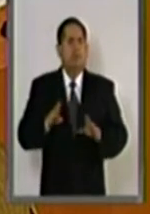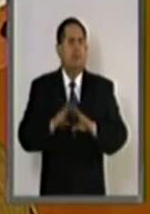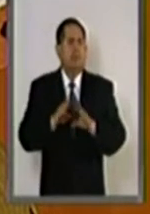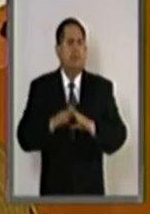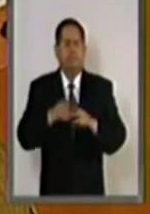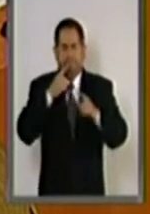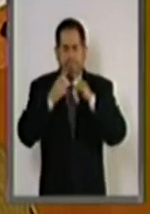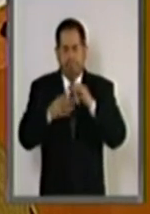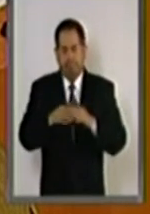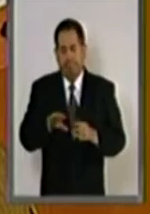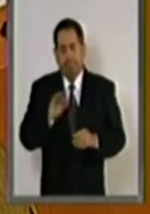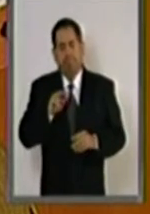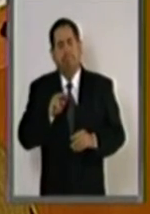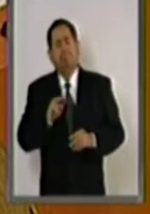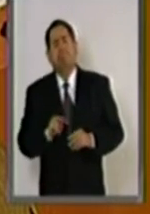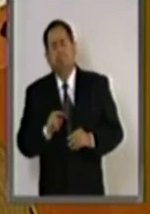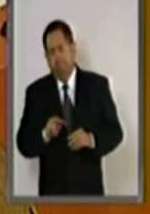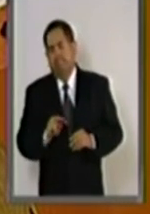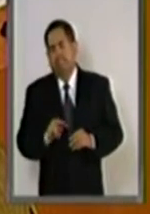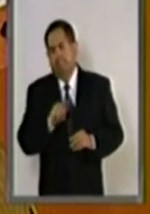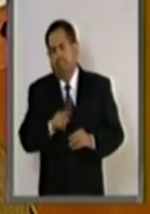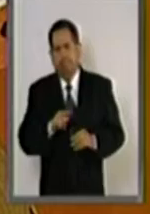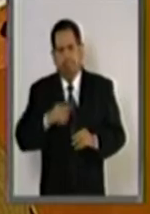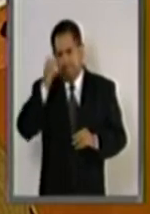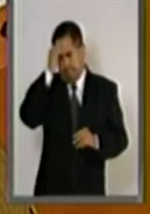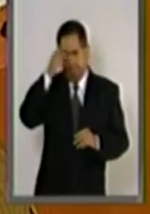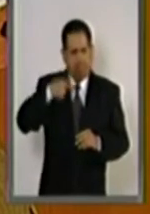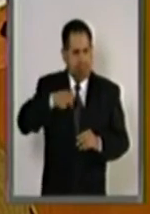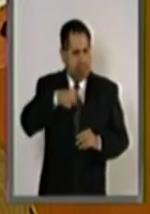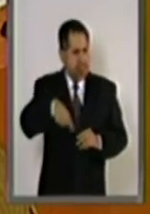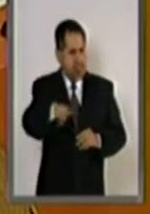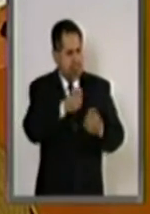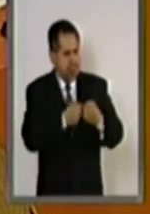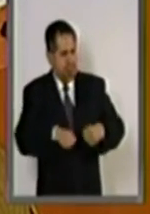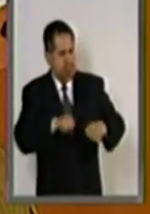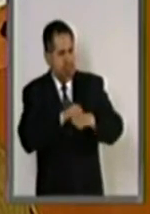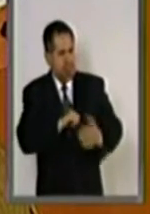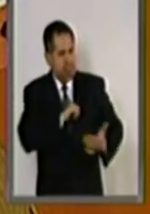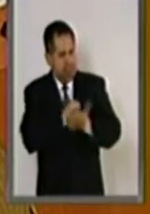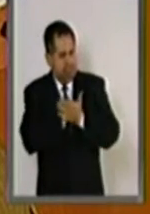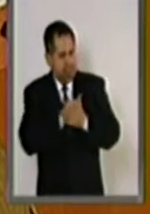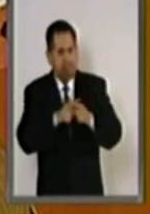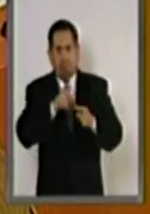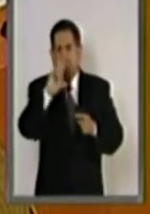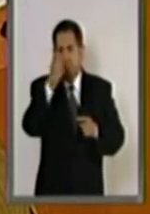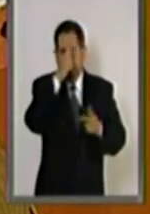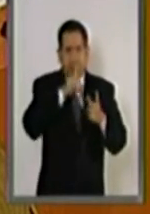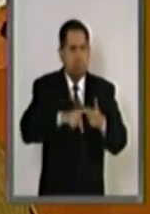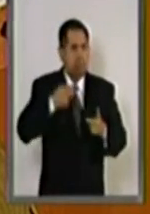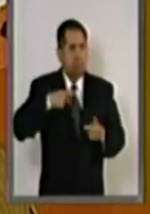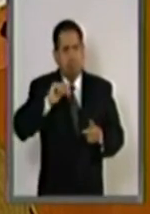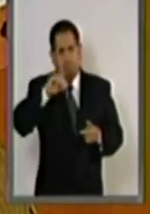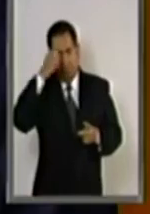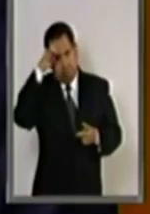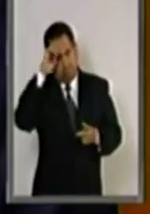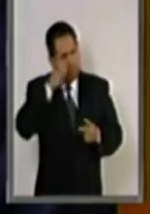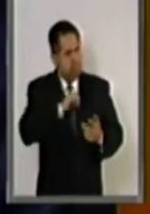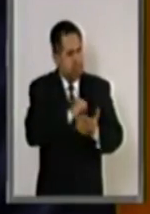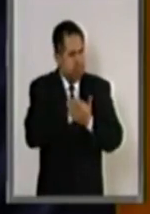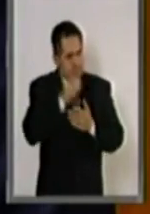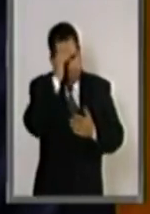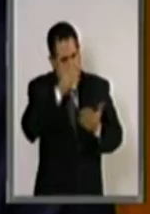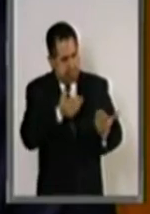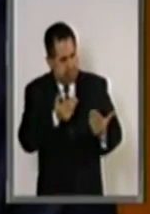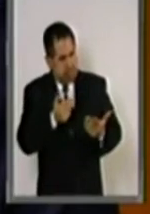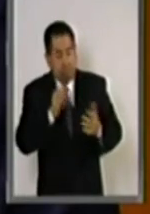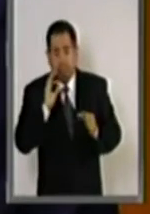tomado en cuenta la opinión de la sociedad civil organizada, universidades y especialistas. No